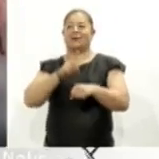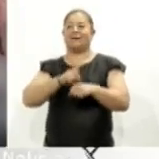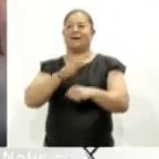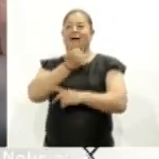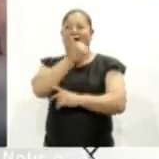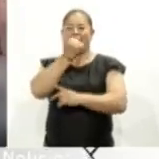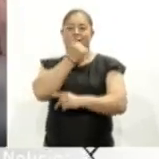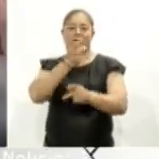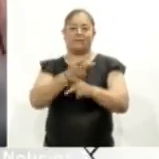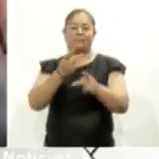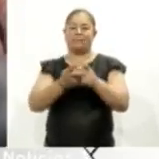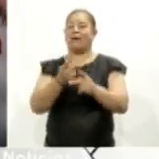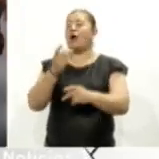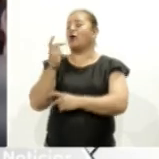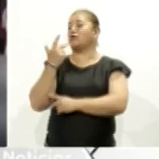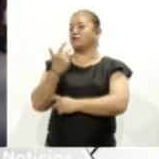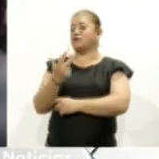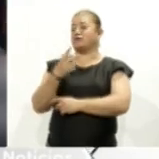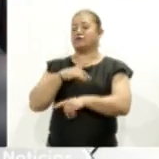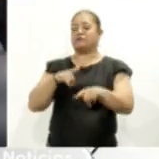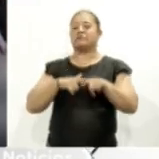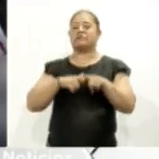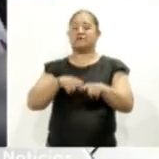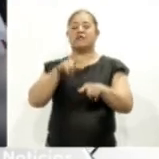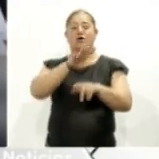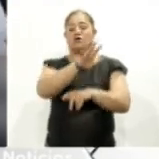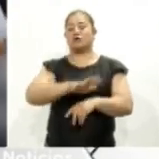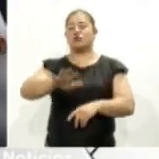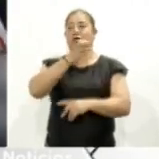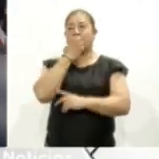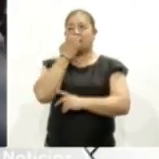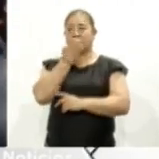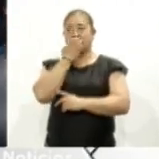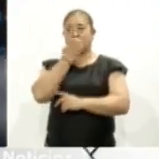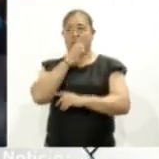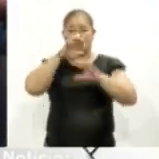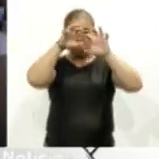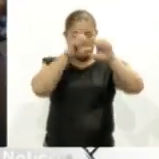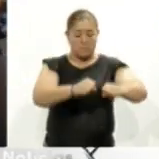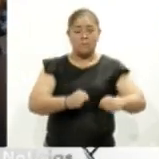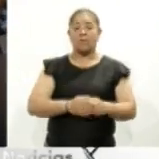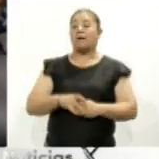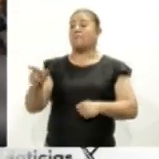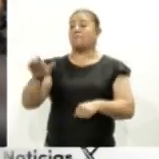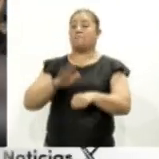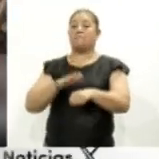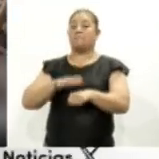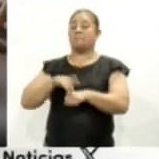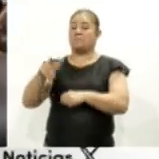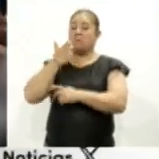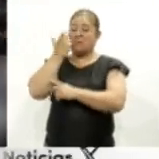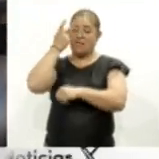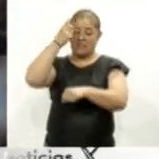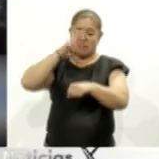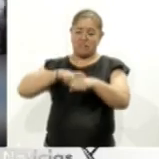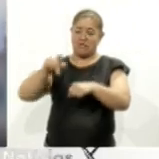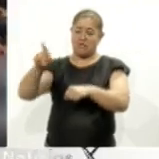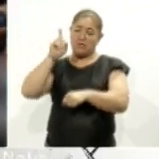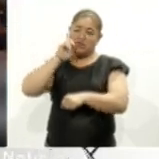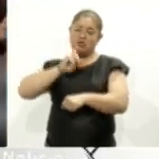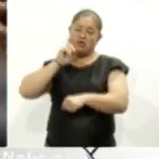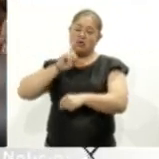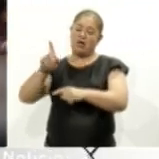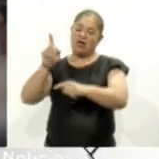Preparatoria 8 continuaron con la toma de las instalaciones. La principal demanda de la movilización es la remoción de la directora de la escuela, Rosa